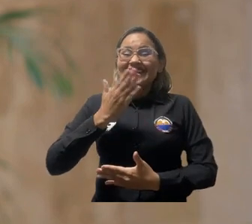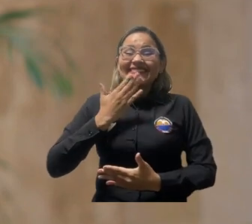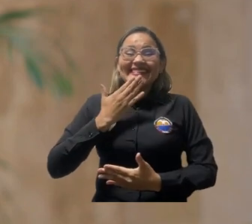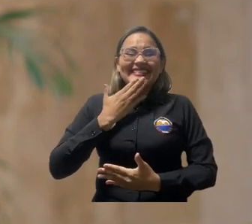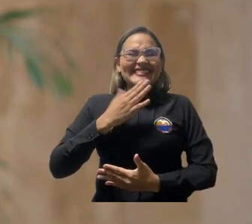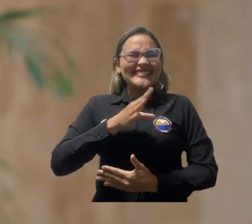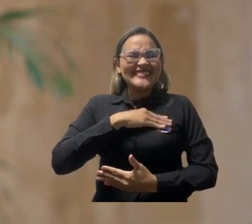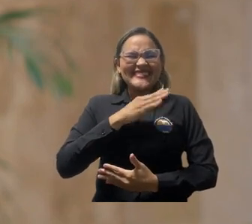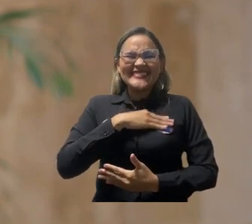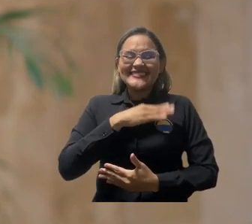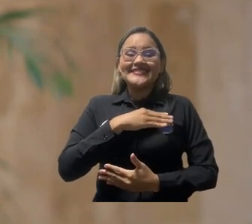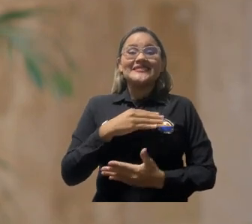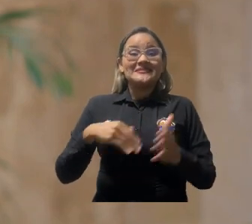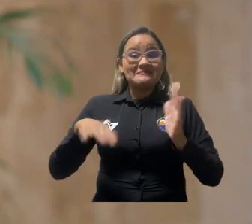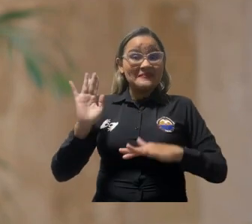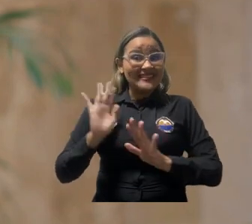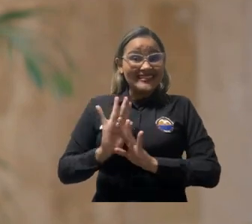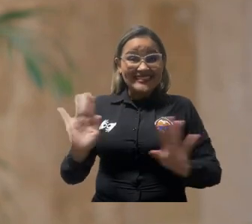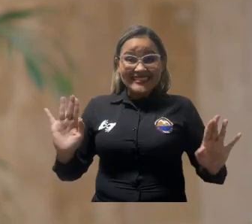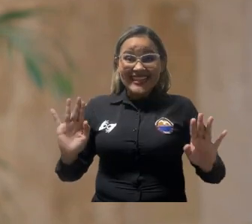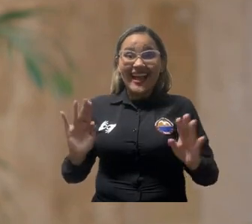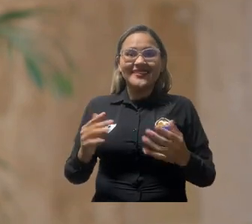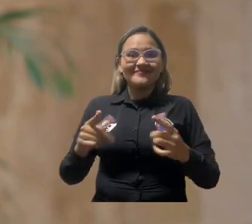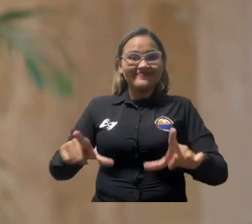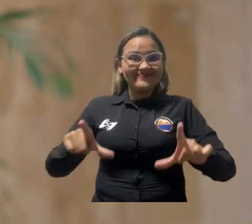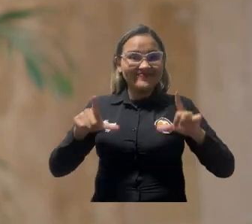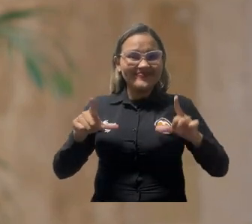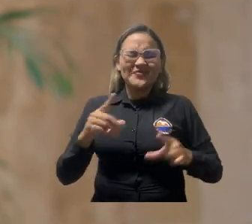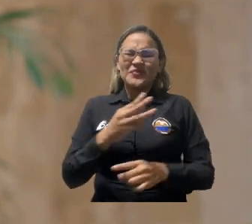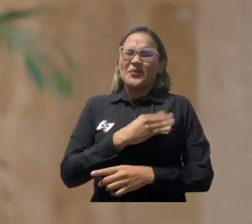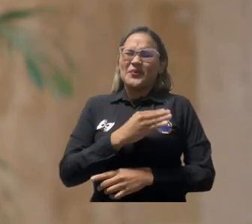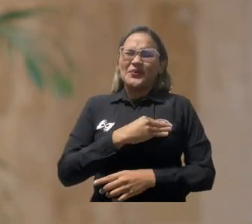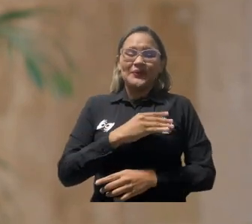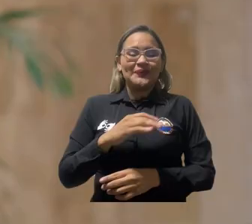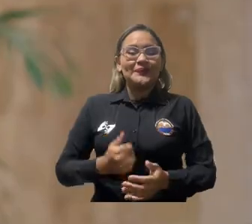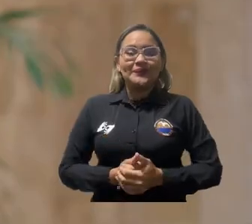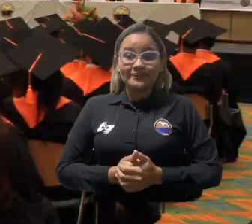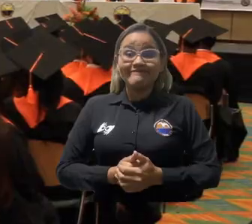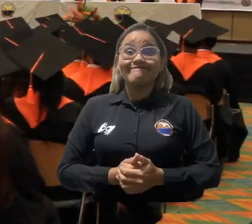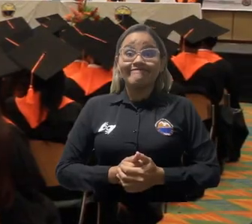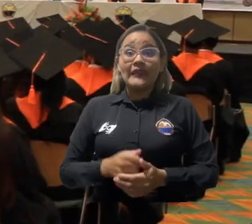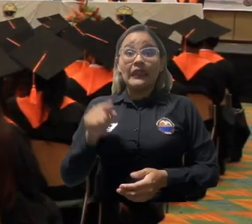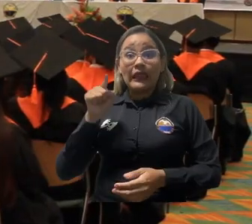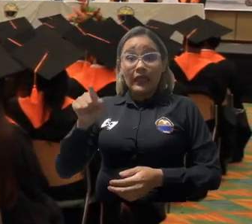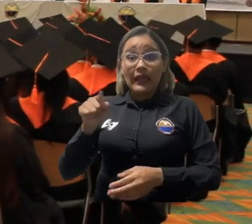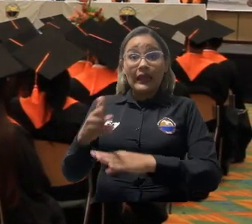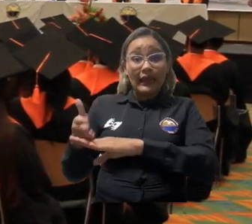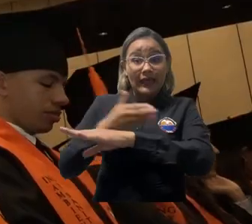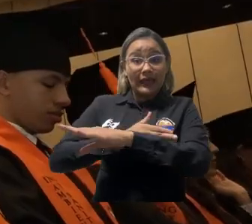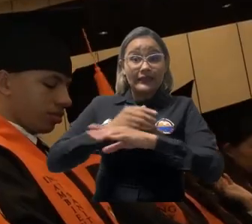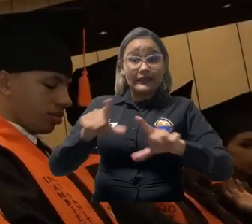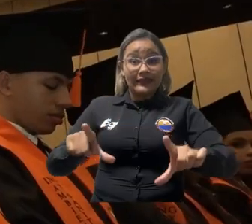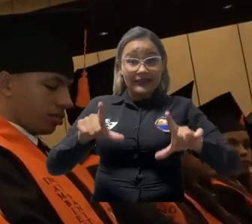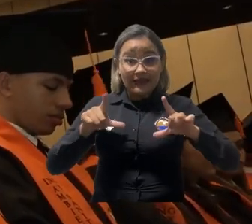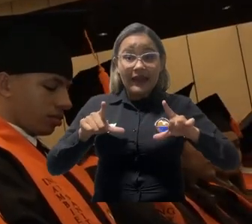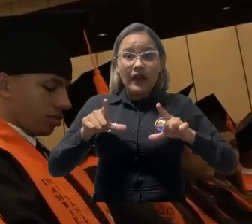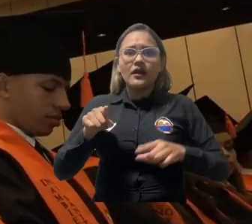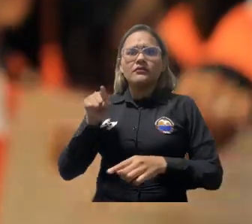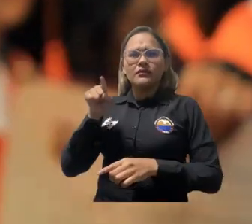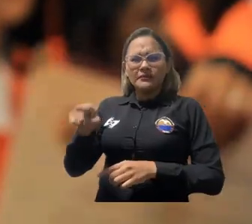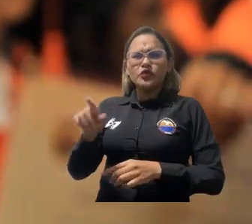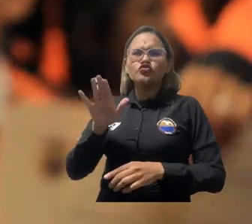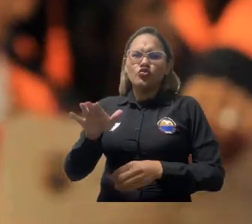satisfecho. Nunca había tenido una satisfacción como esta. Antes de obtener su título, este